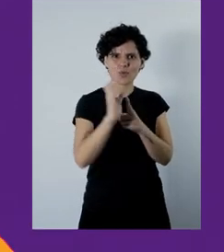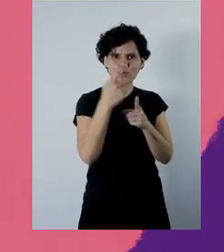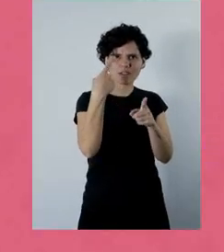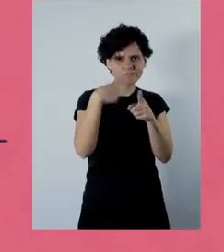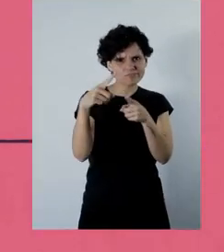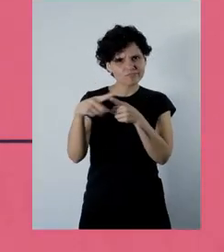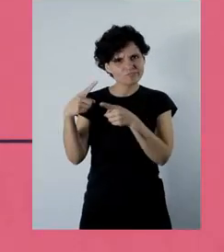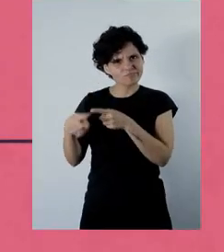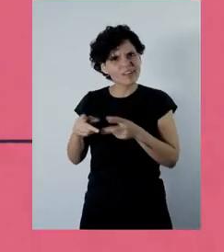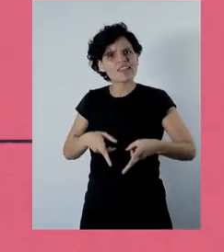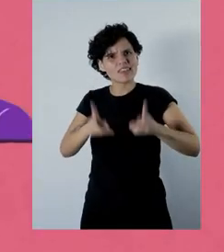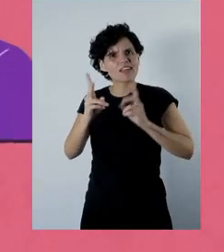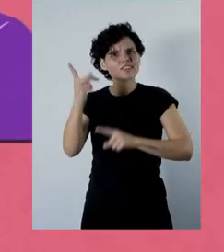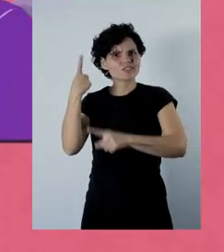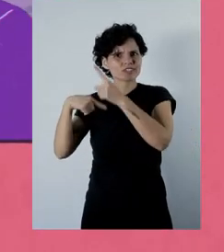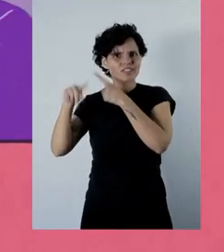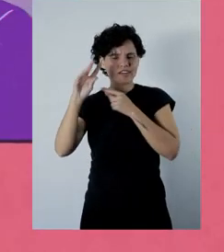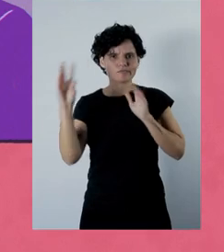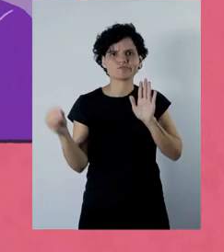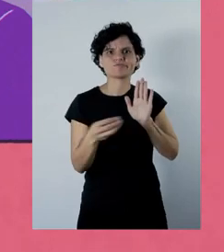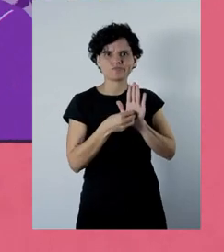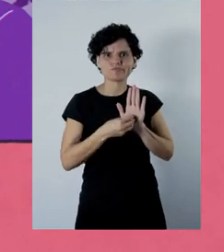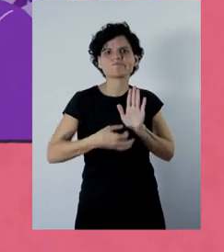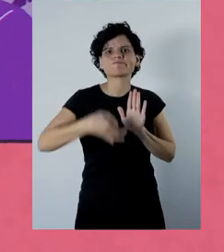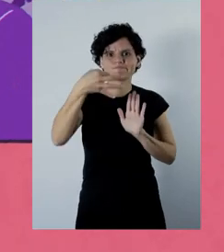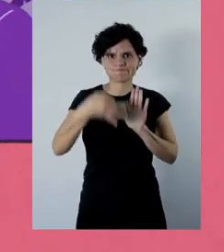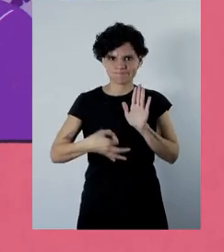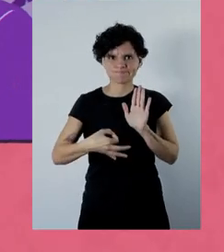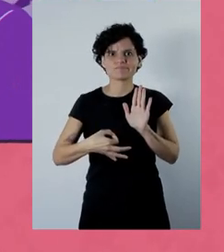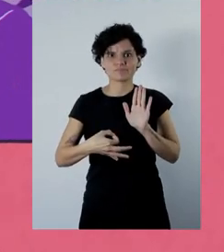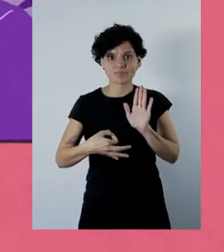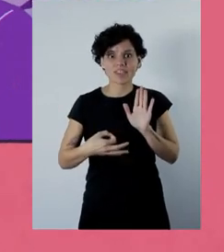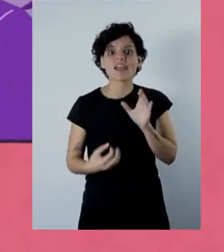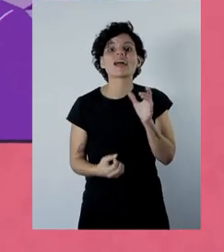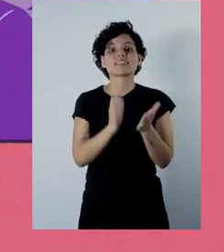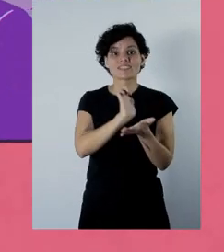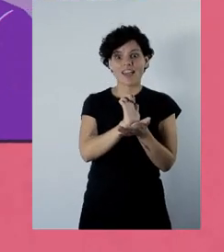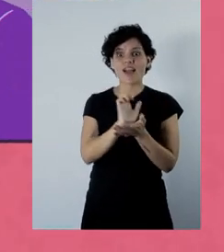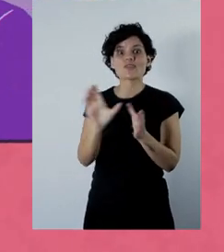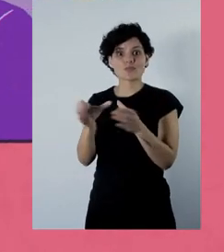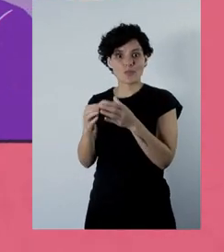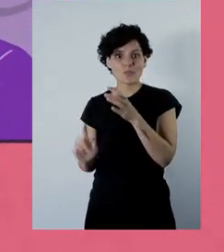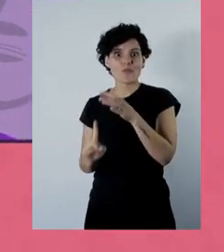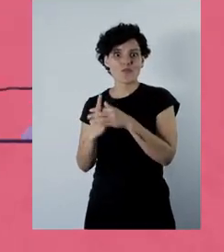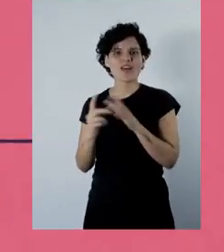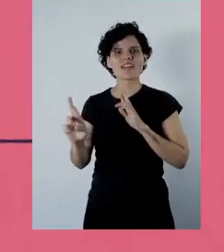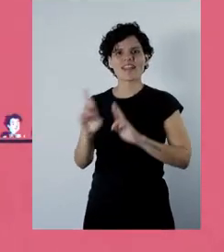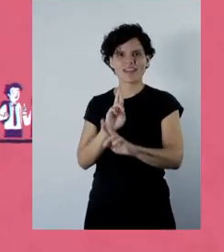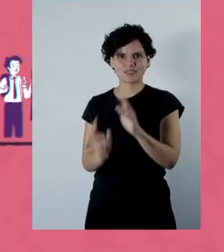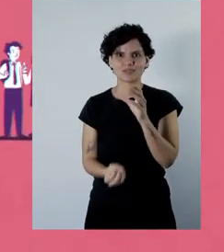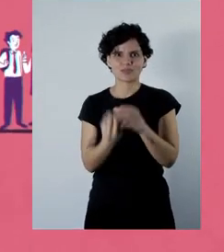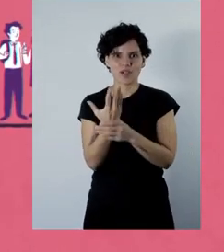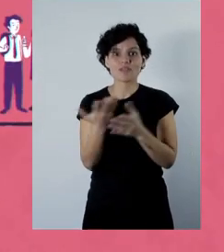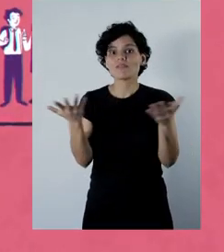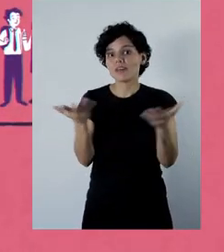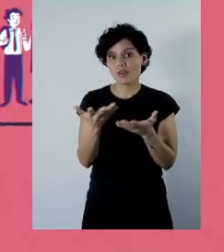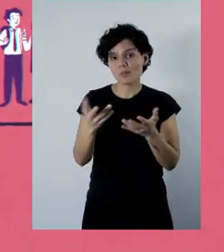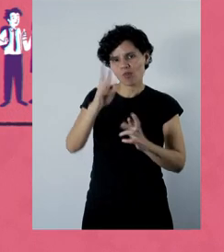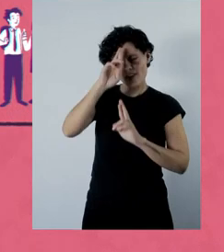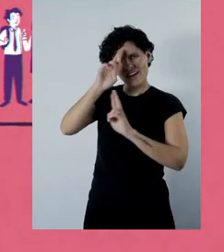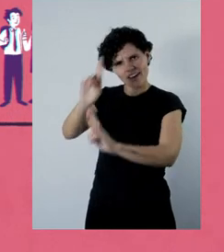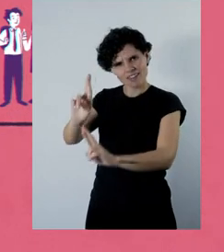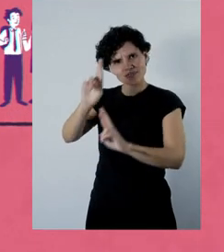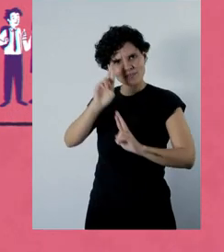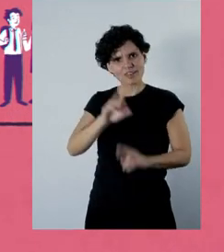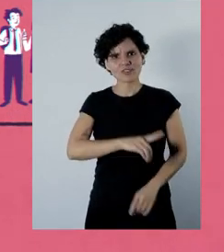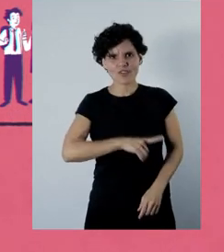Constitución que reconozca nuestra plurinacionalidad y sus derechos ancestrales, creando así una nueva relación Estado-Pueblos Originarios,